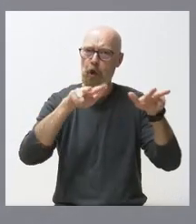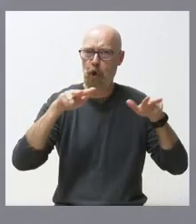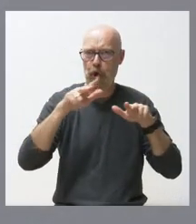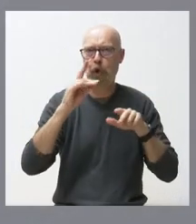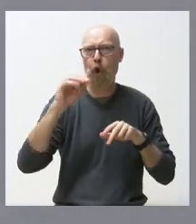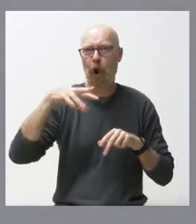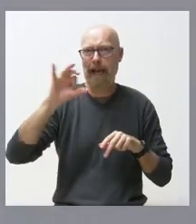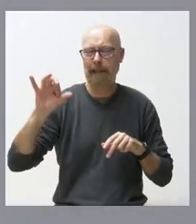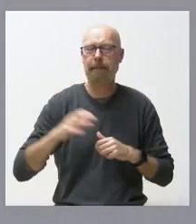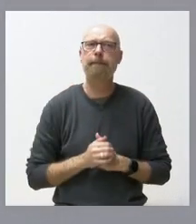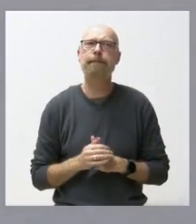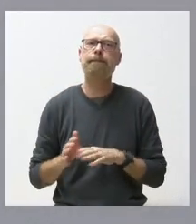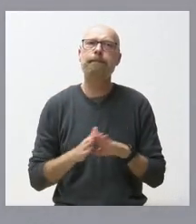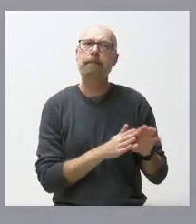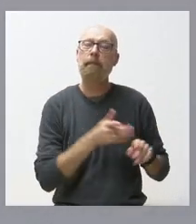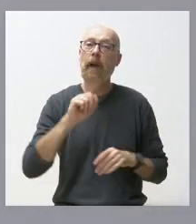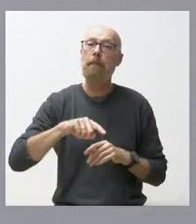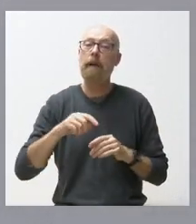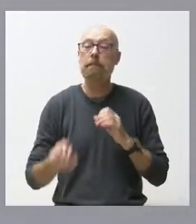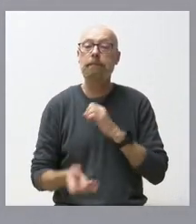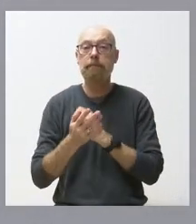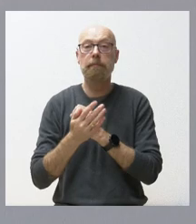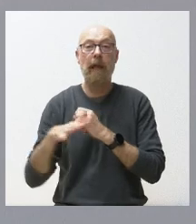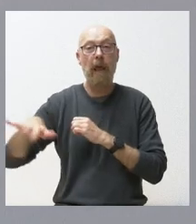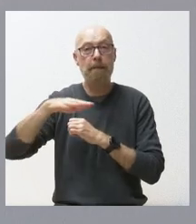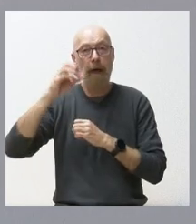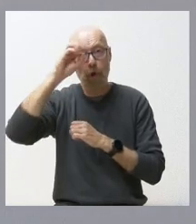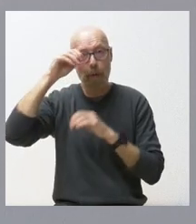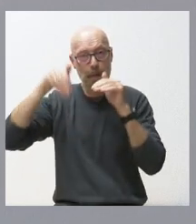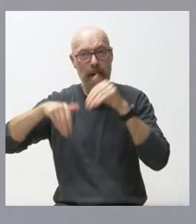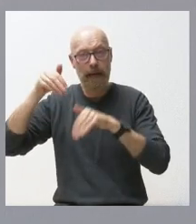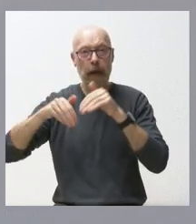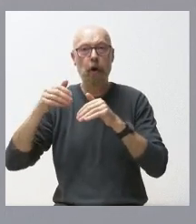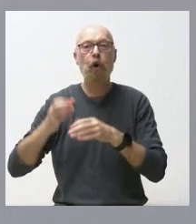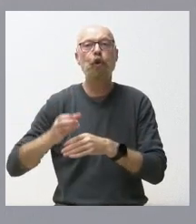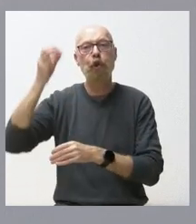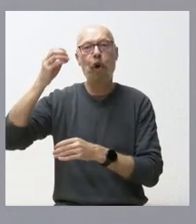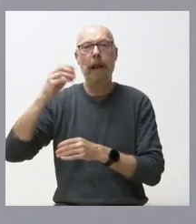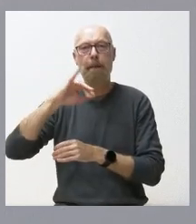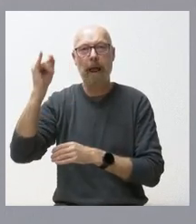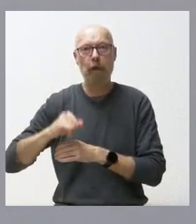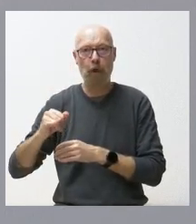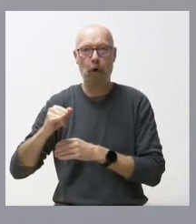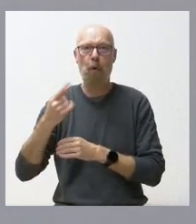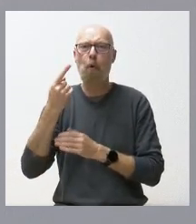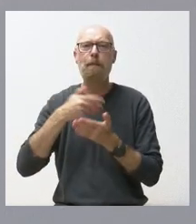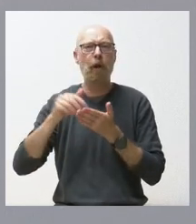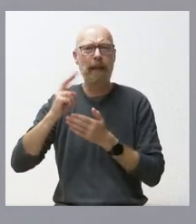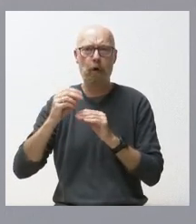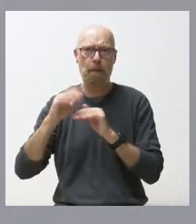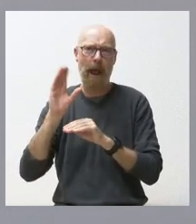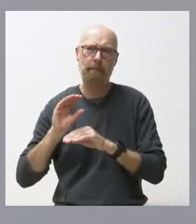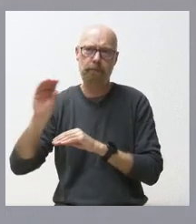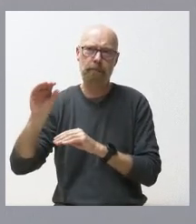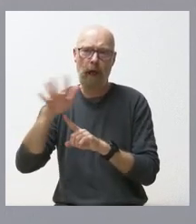Se restauran los espacios mineros de Torre del Bierzo en León con una inversión de más de un millón de euros. Es una restauración ambiental de los